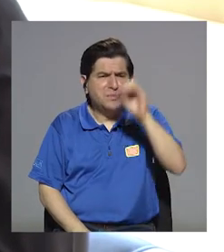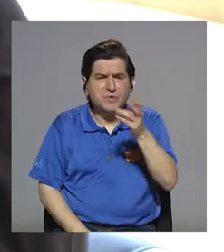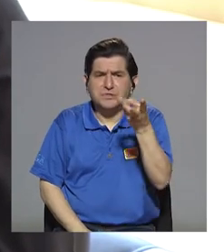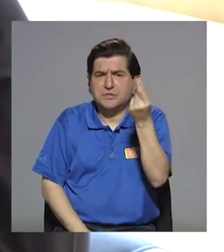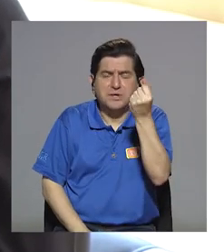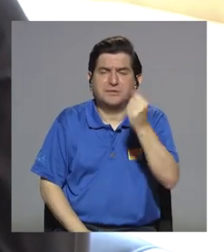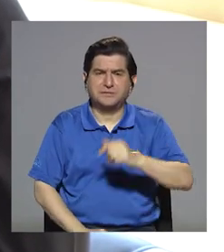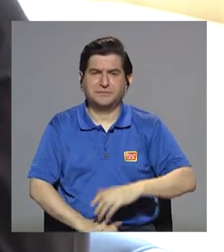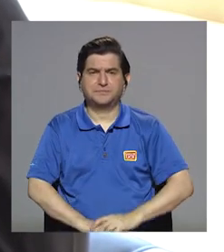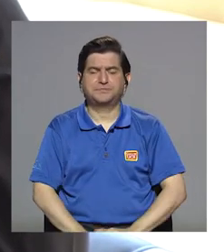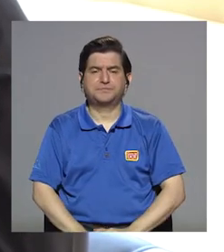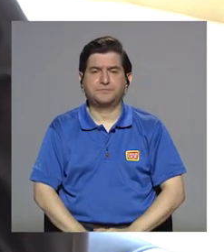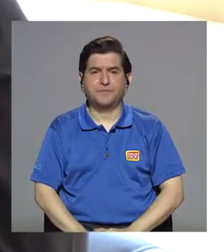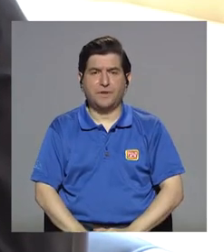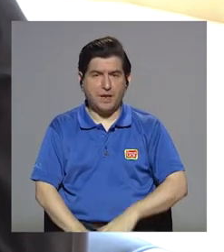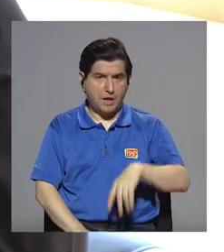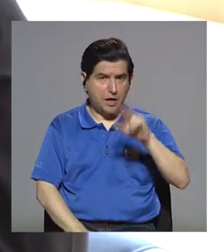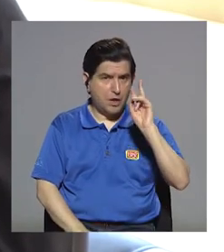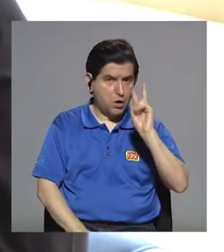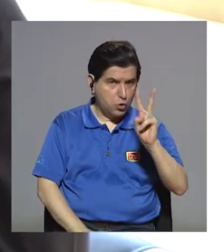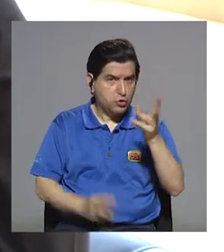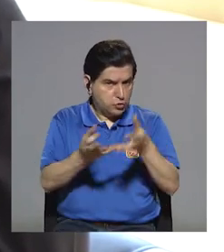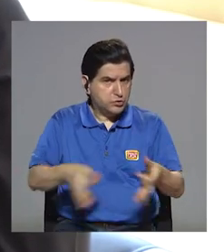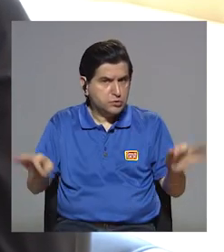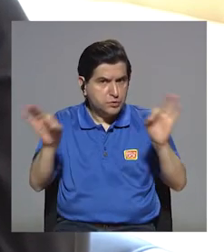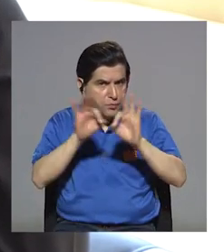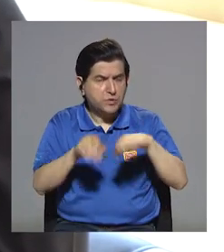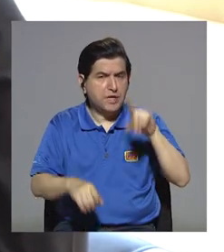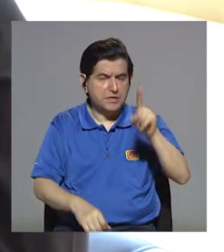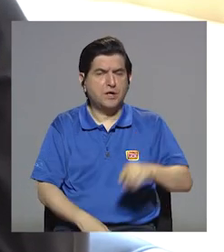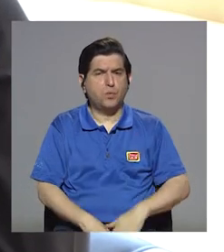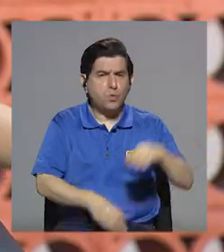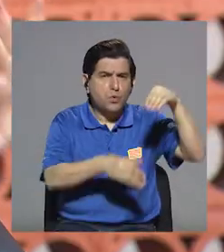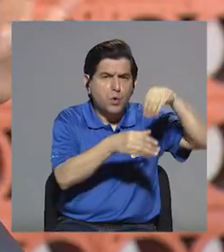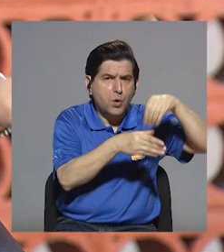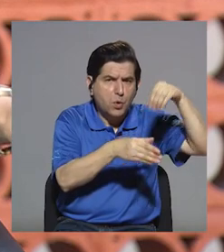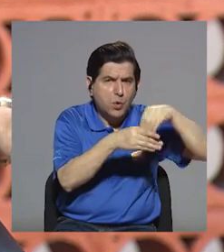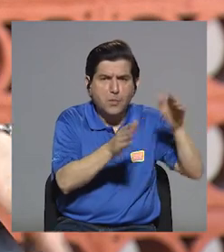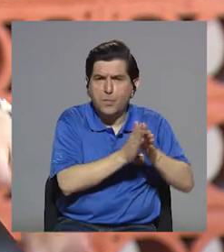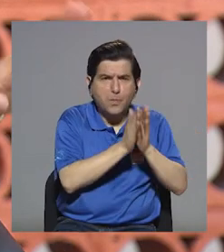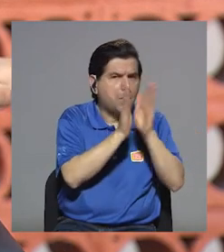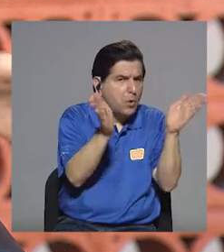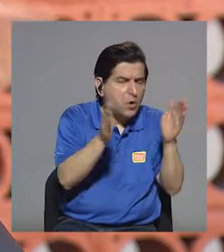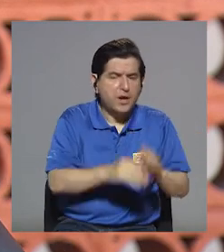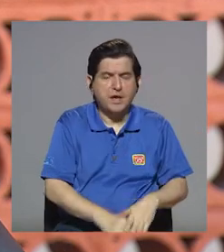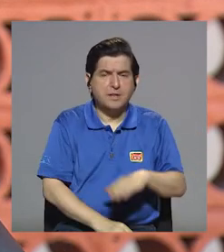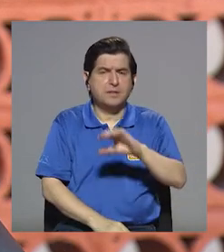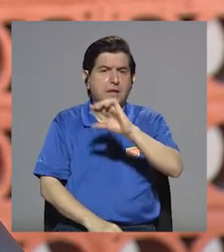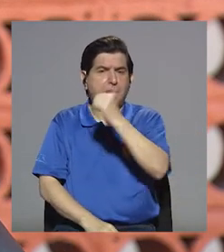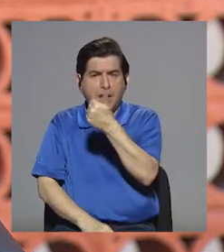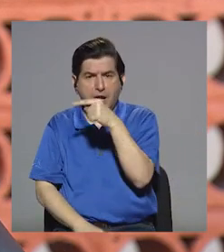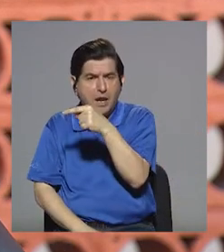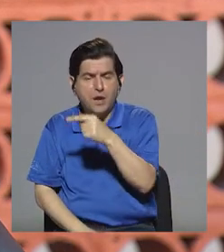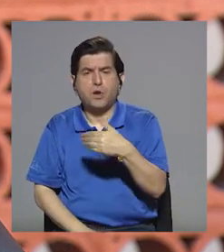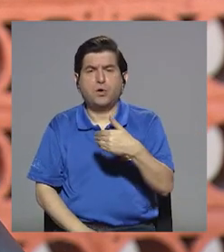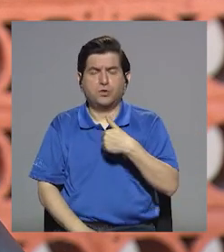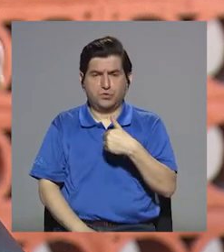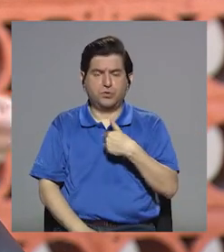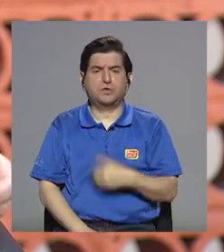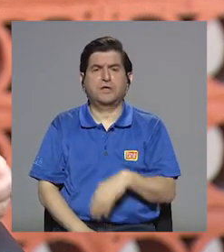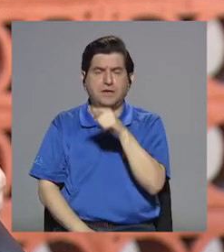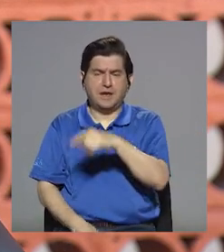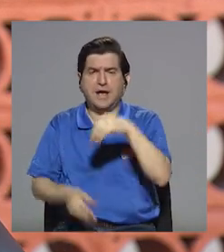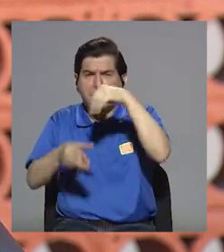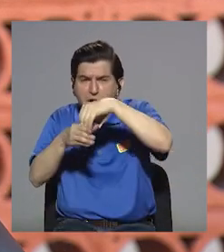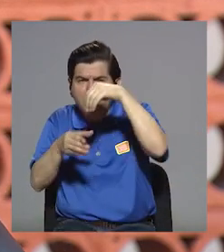lo están consumiendo. Los dos, en cierta forma, son importantes. Uno tendría los ingredientes de manera general, la caducidad, y el otro es la